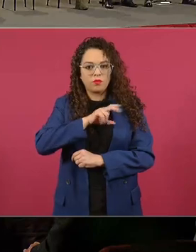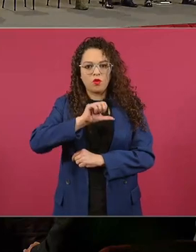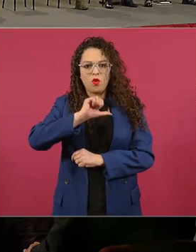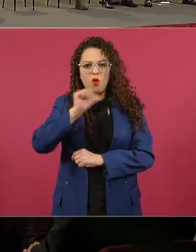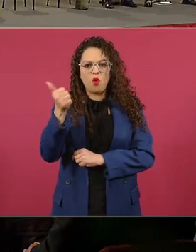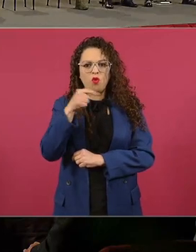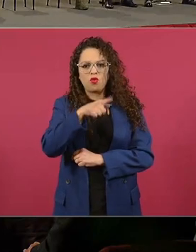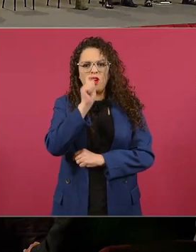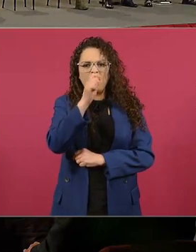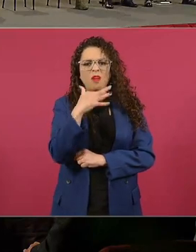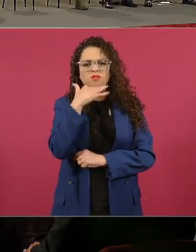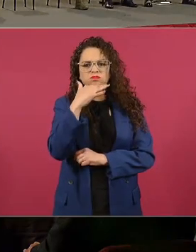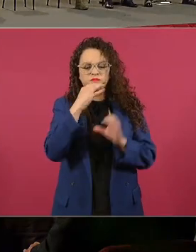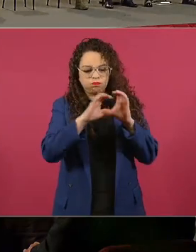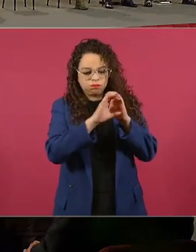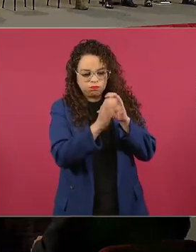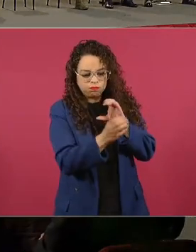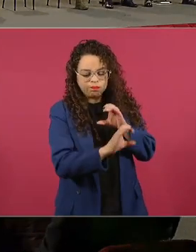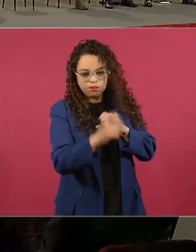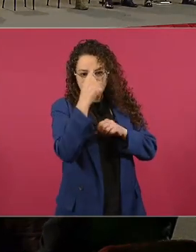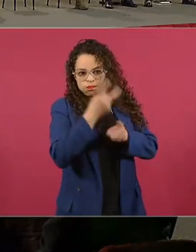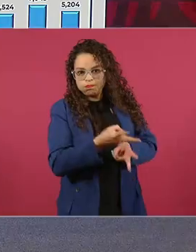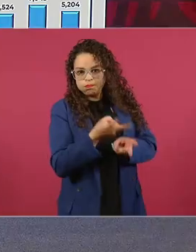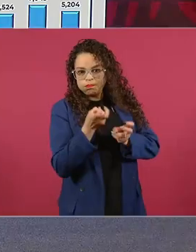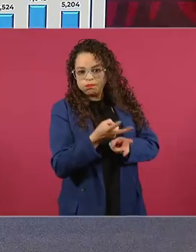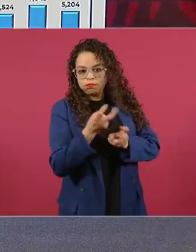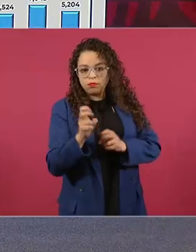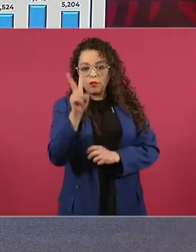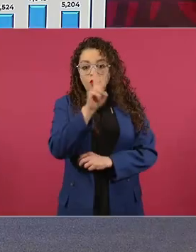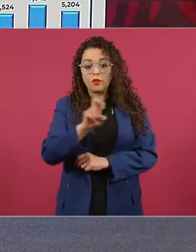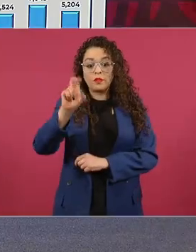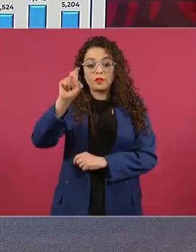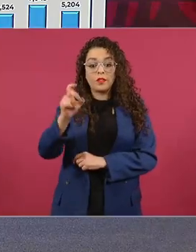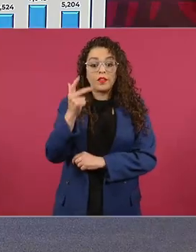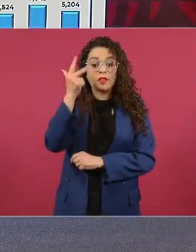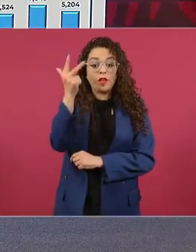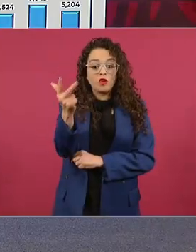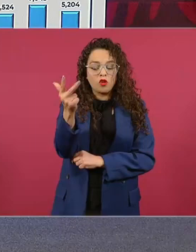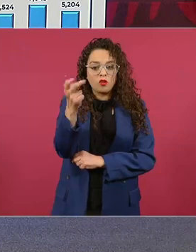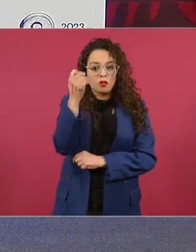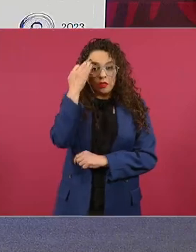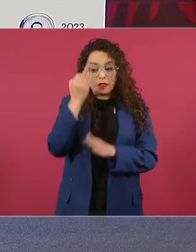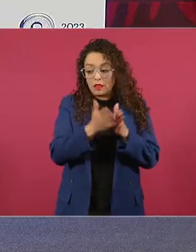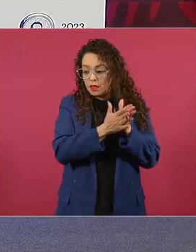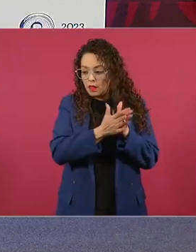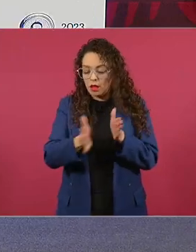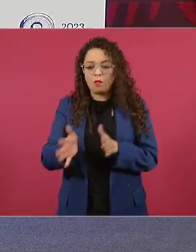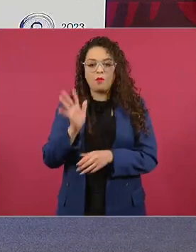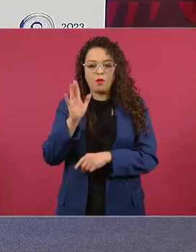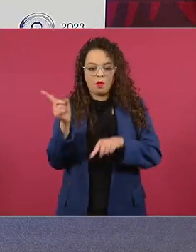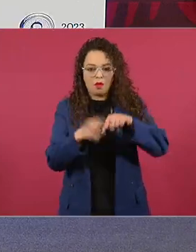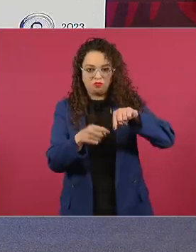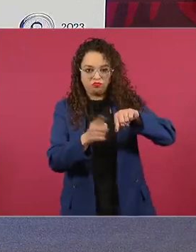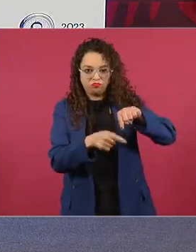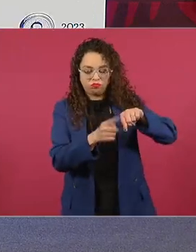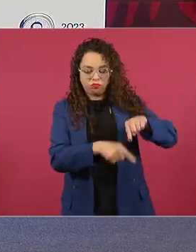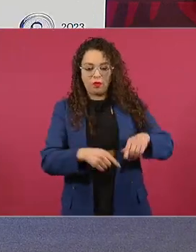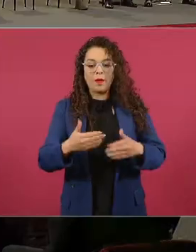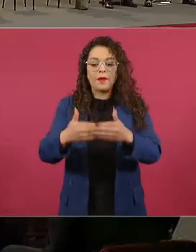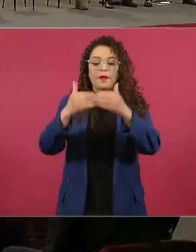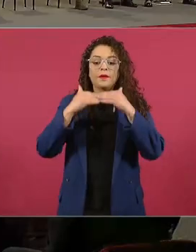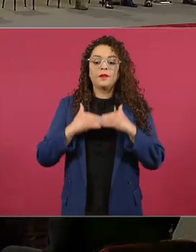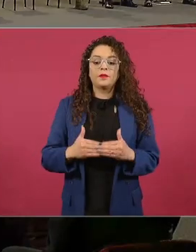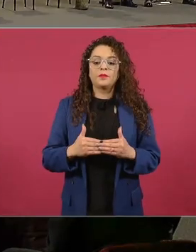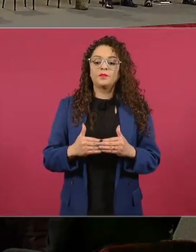detectaron doscientos treinta y ocho tomas clandestinas en el periodo. Adelante, por favor. En cuanto a